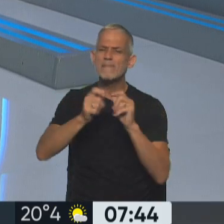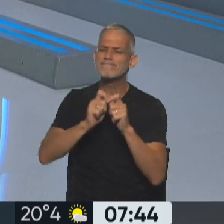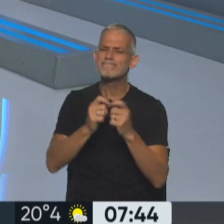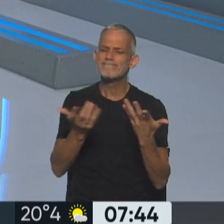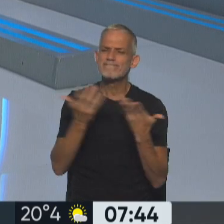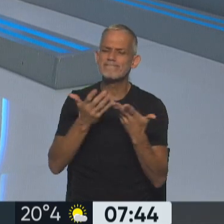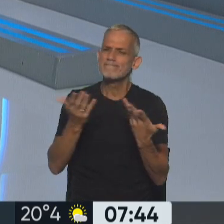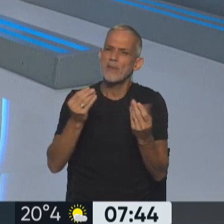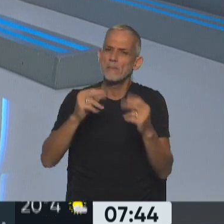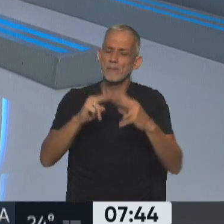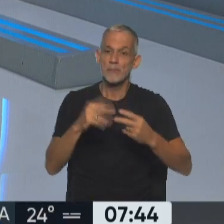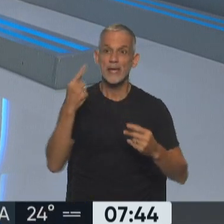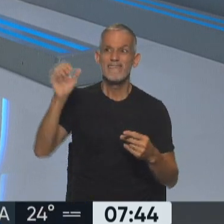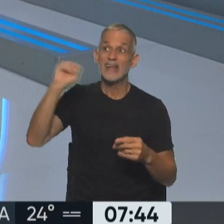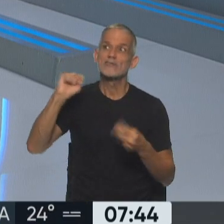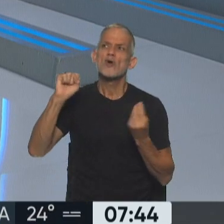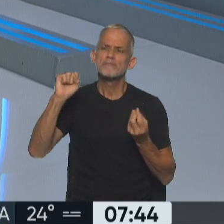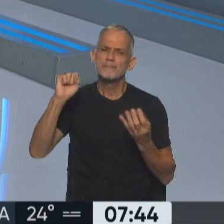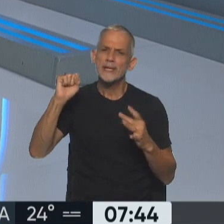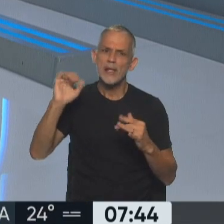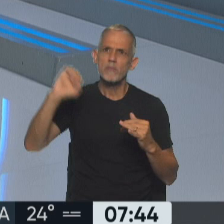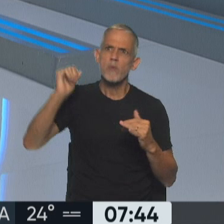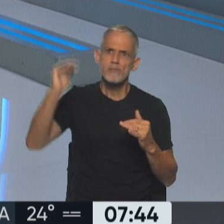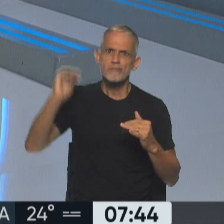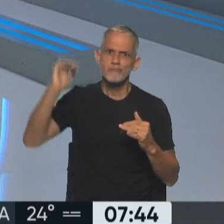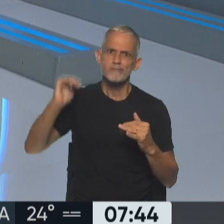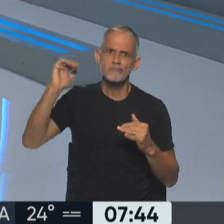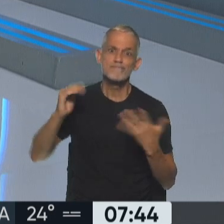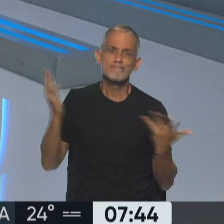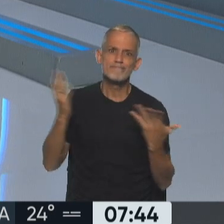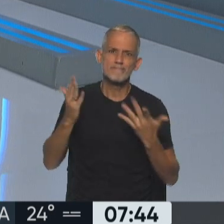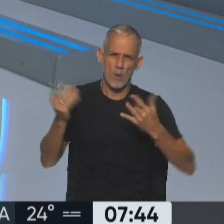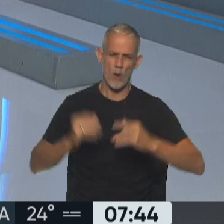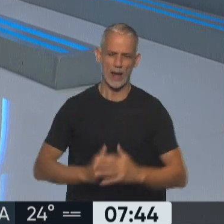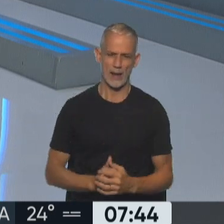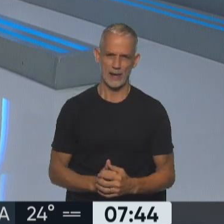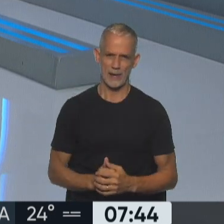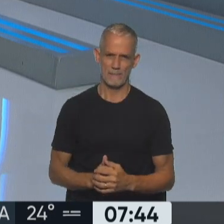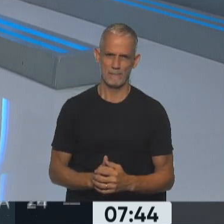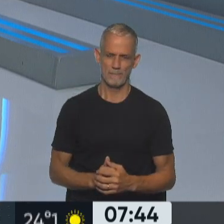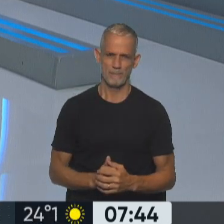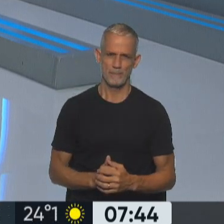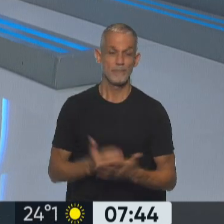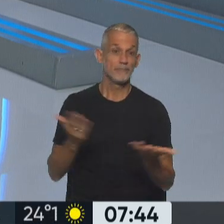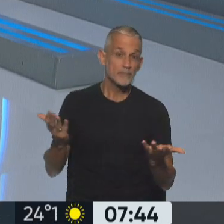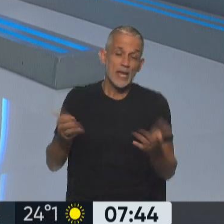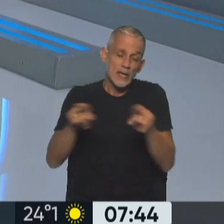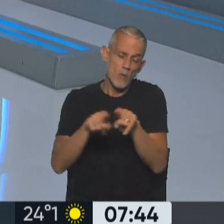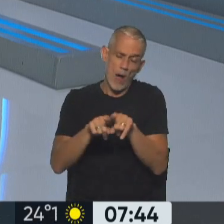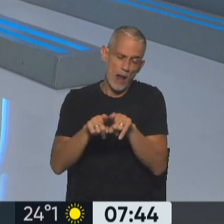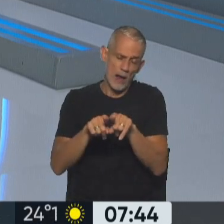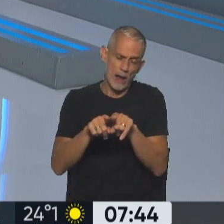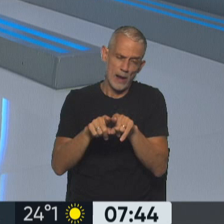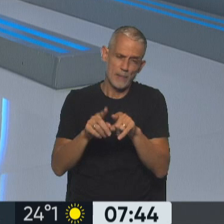ver si la inflación viene corriendo por delante o empardado justamente con el salario mínimo, que igualmente